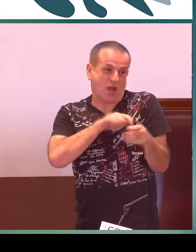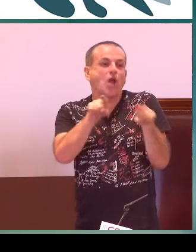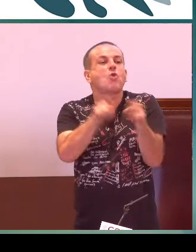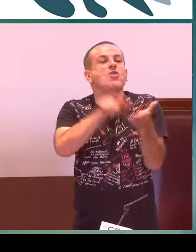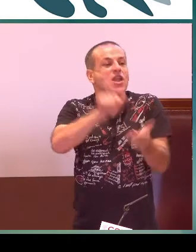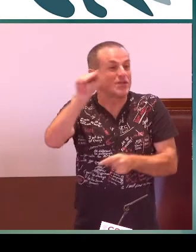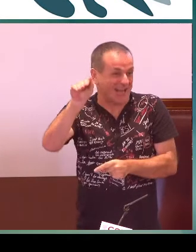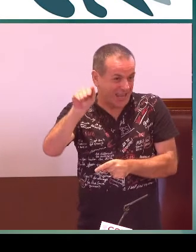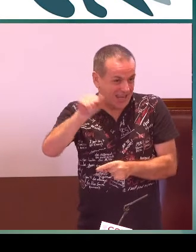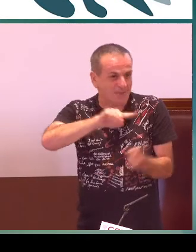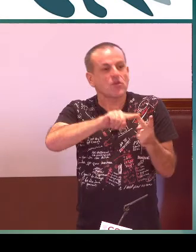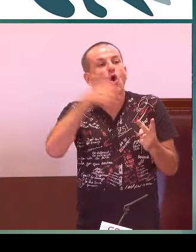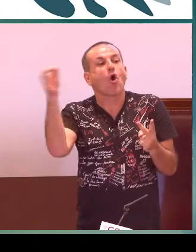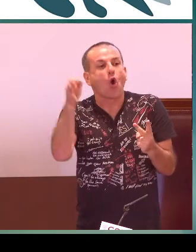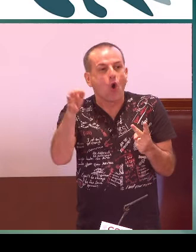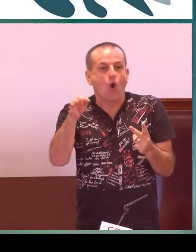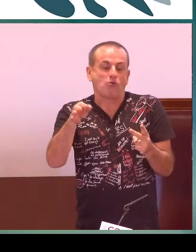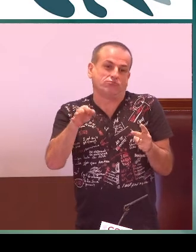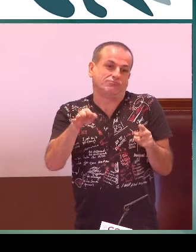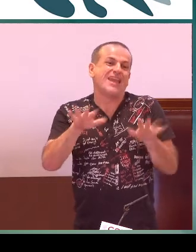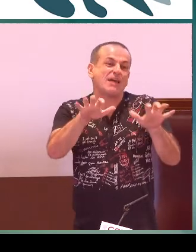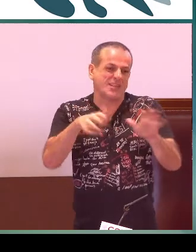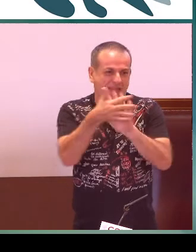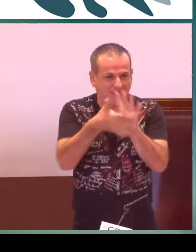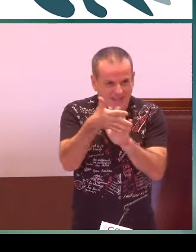O la lengua española como lengua extranjera.